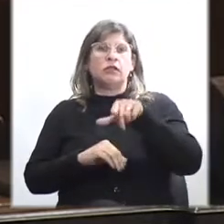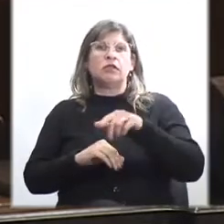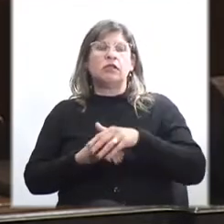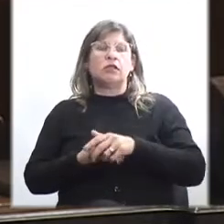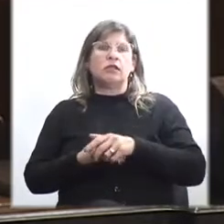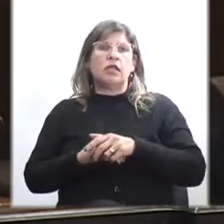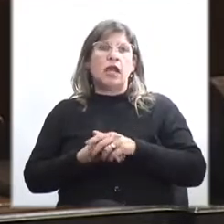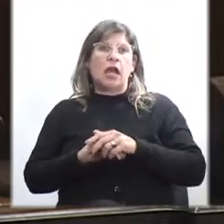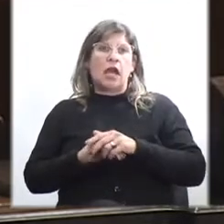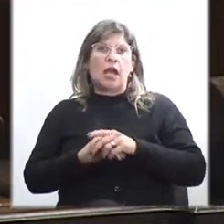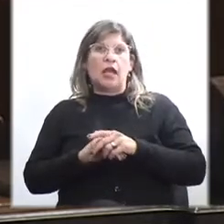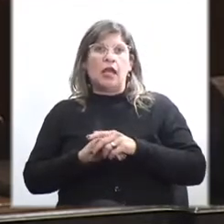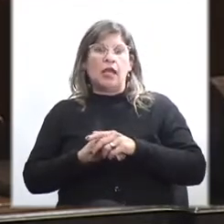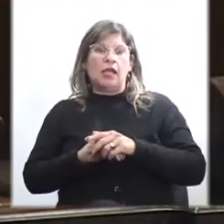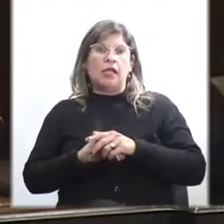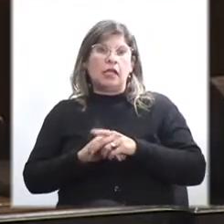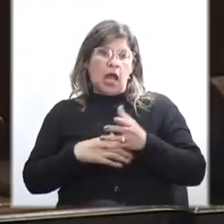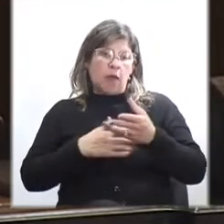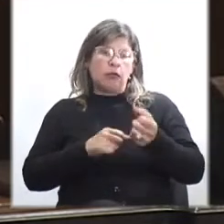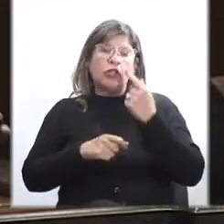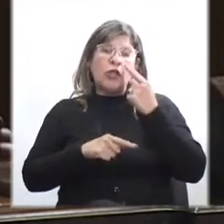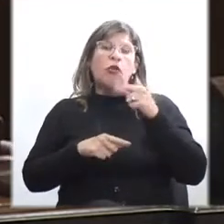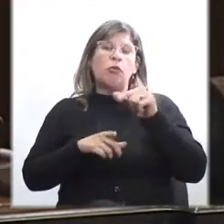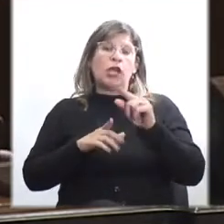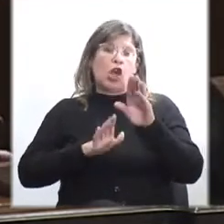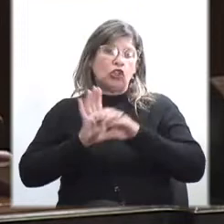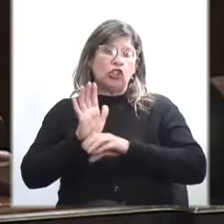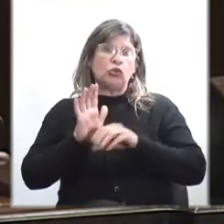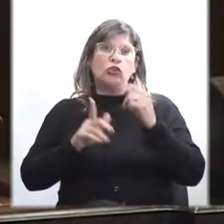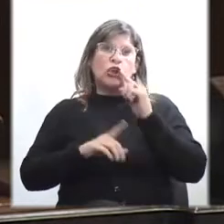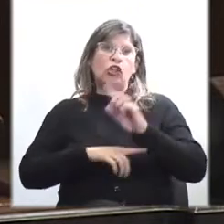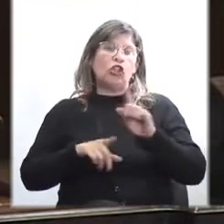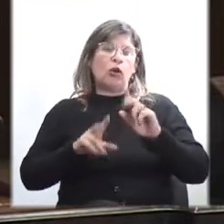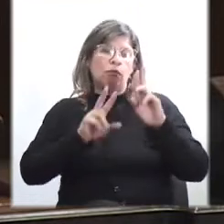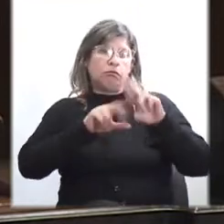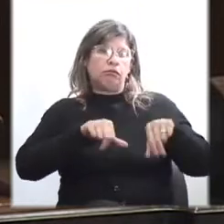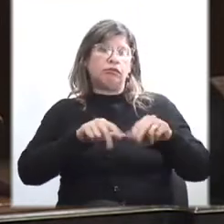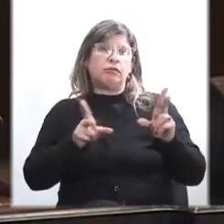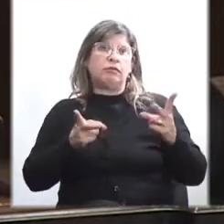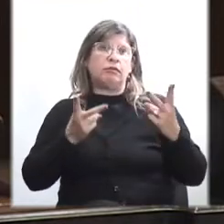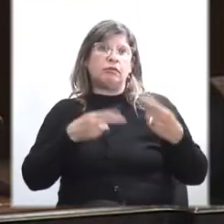mecanismos constitucionales, no prescribieron.